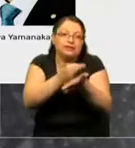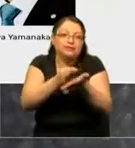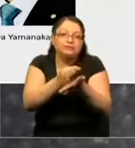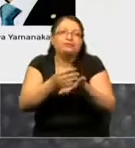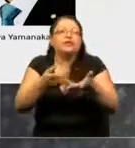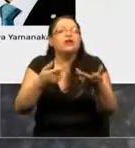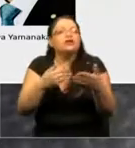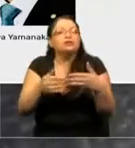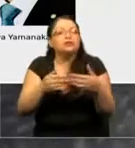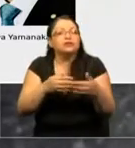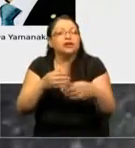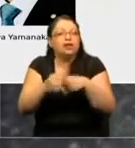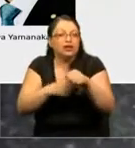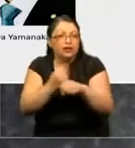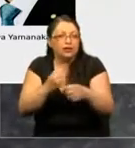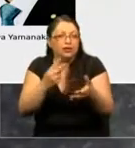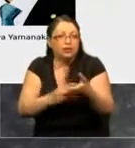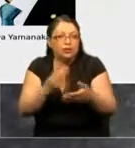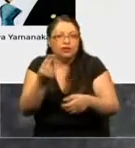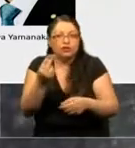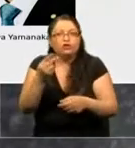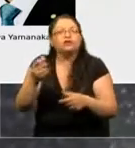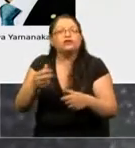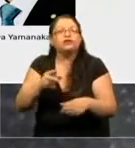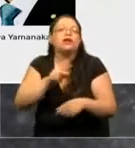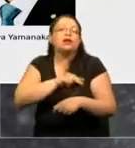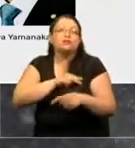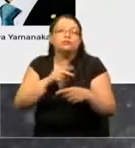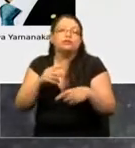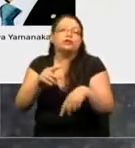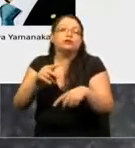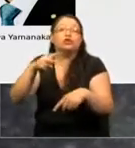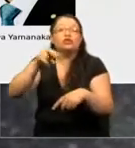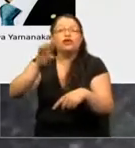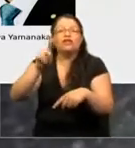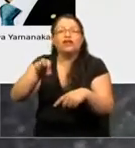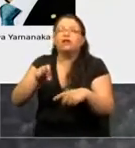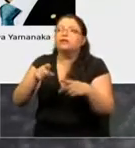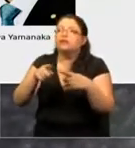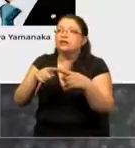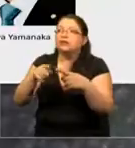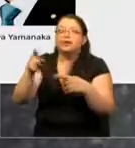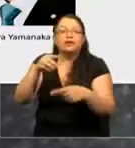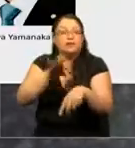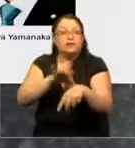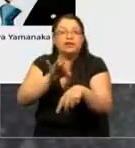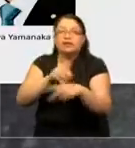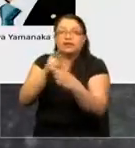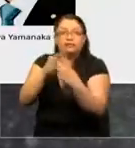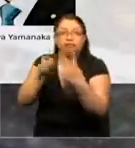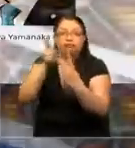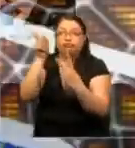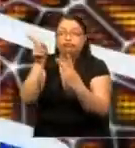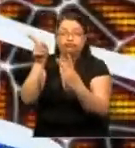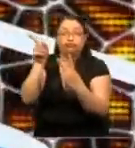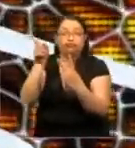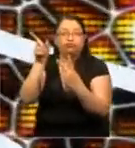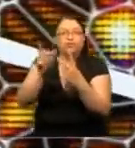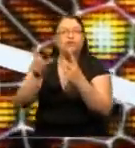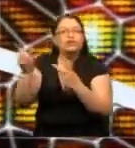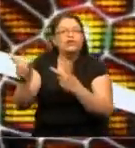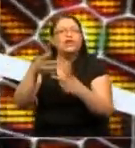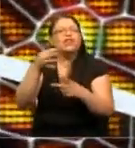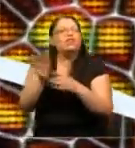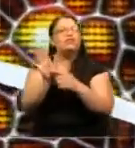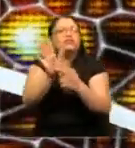origen, en el año 2012, al Premio Nobel de Medicina, para Sir John Gordon y Chinya Yamanaka, que describieron que efectivamente nosotros